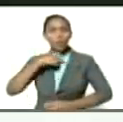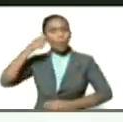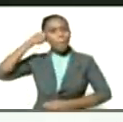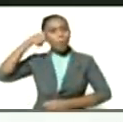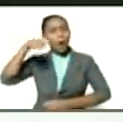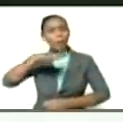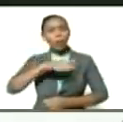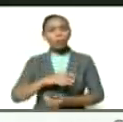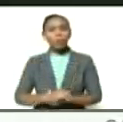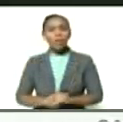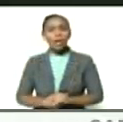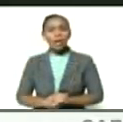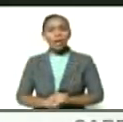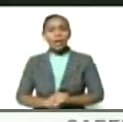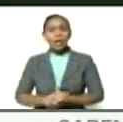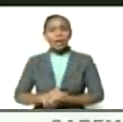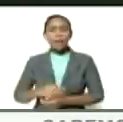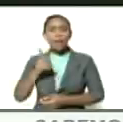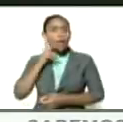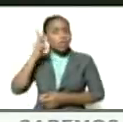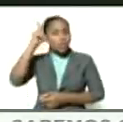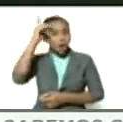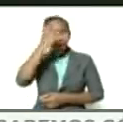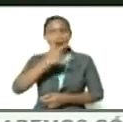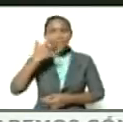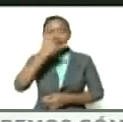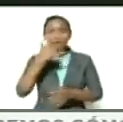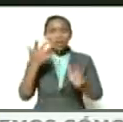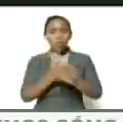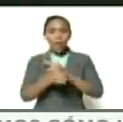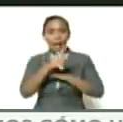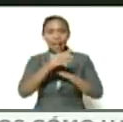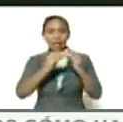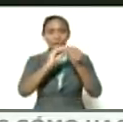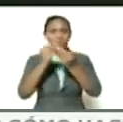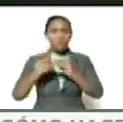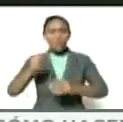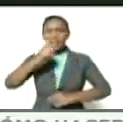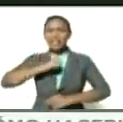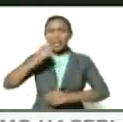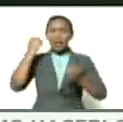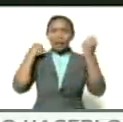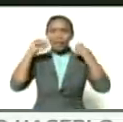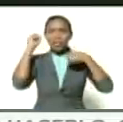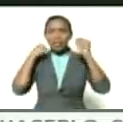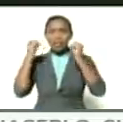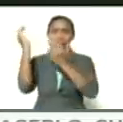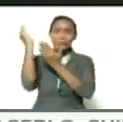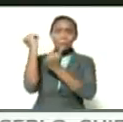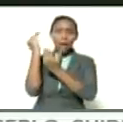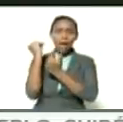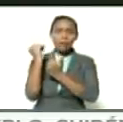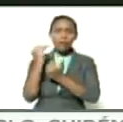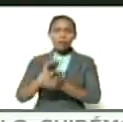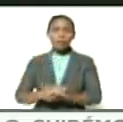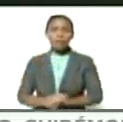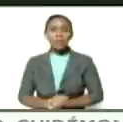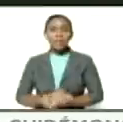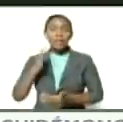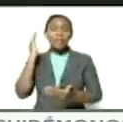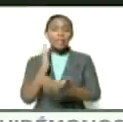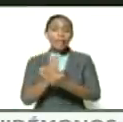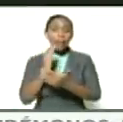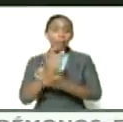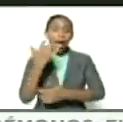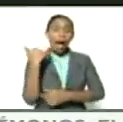indioafricano en esa forja de resistencia rebeldía y de esperanza siempre